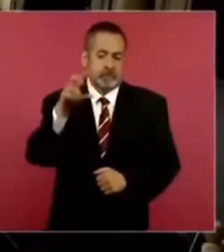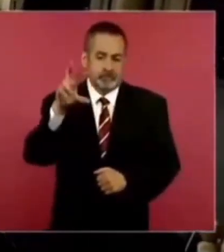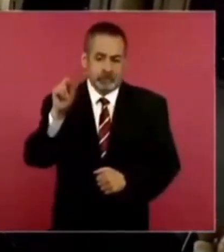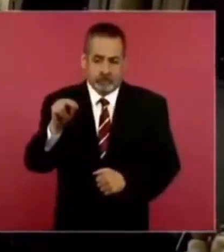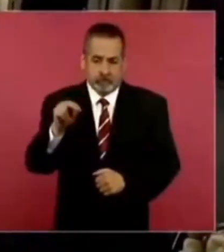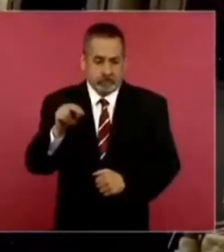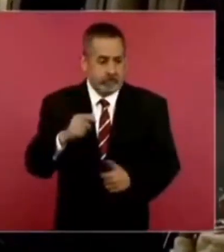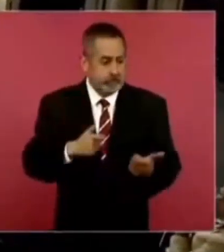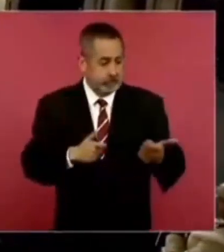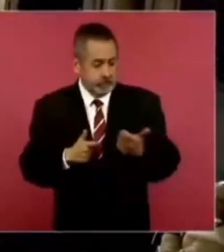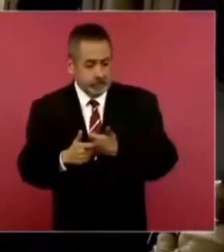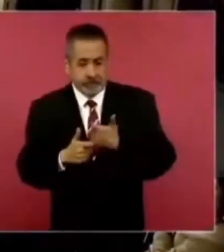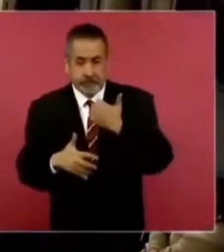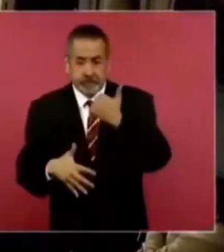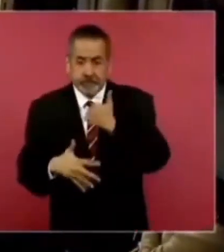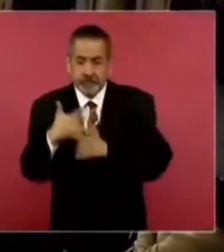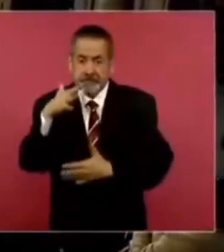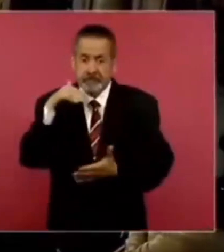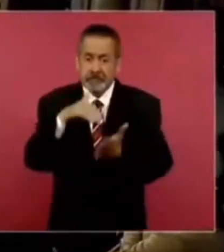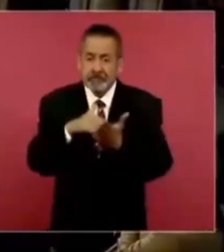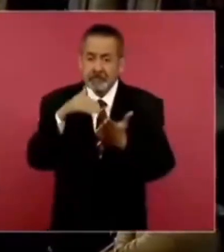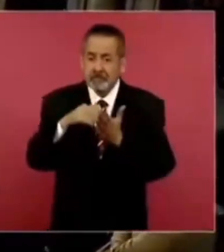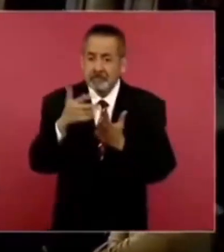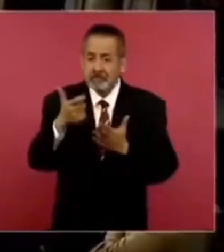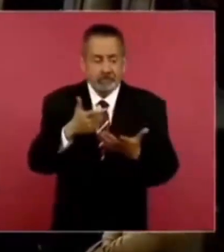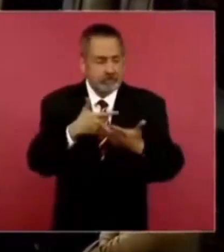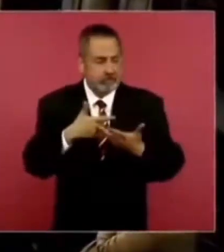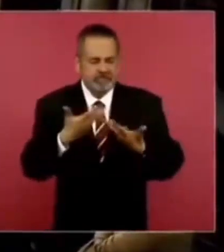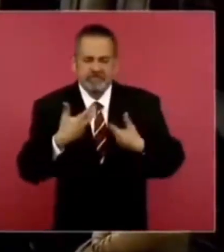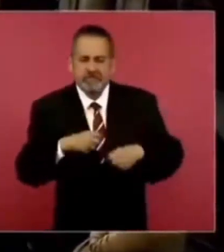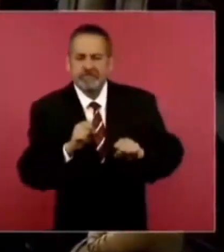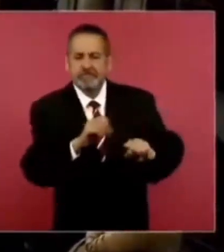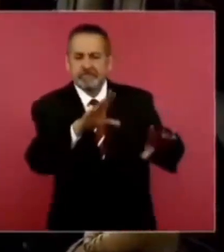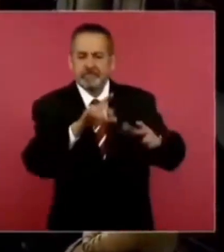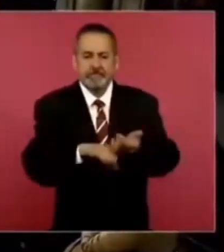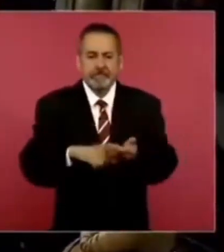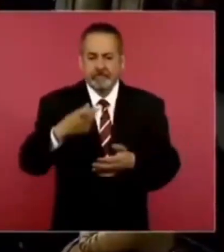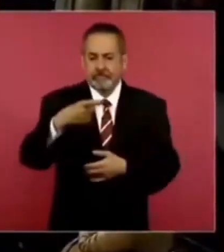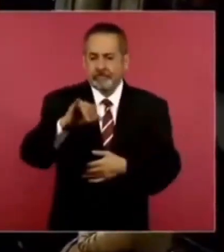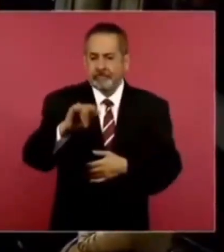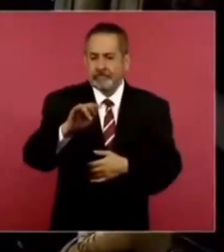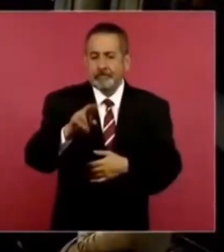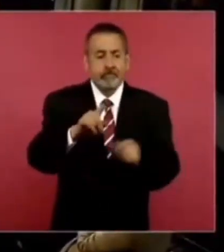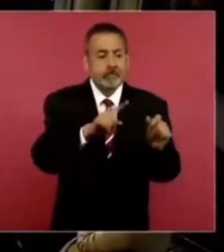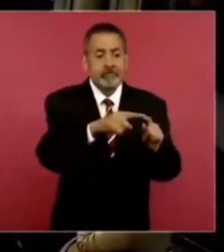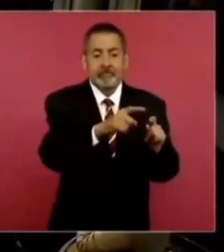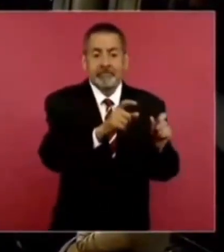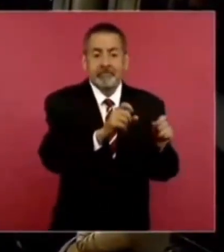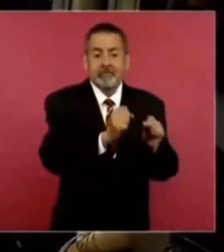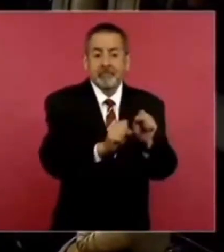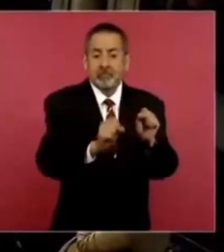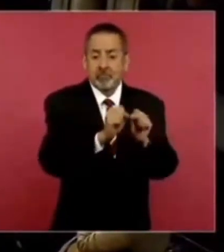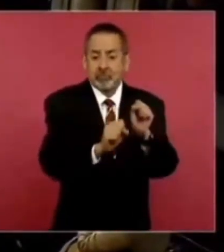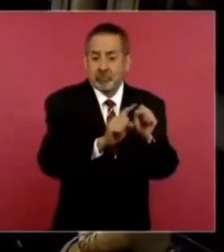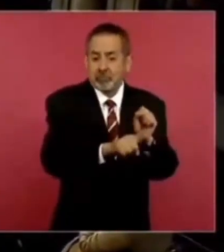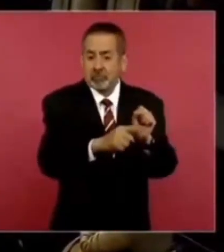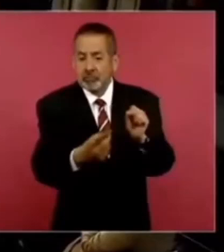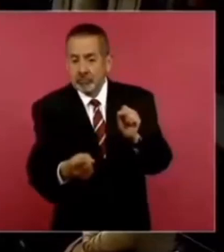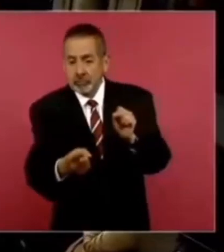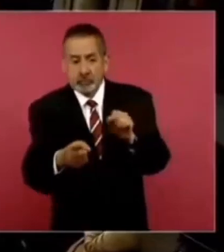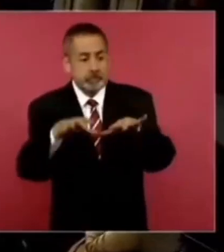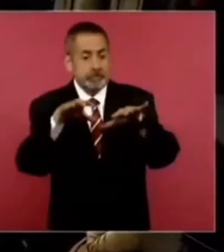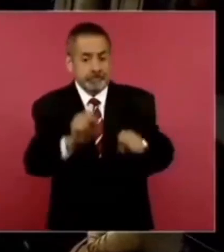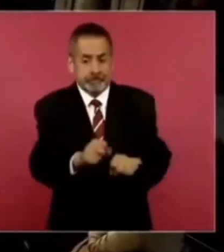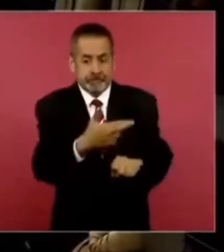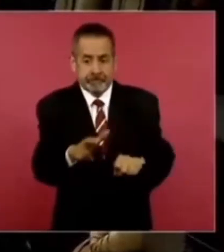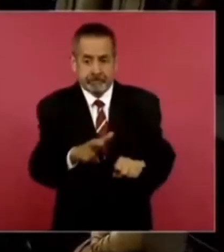por un pago de 15 millones de pesos a José Gil Quintero, sobrino de Caro Quintero, al ser ubicado en un restaurante